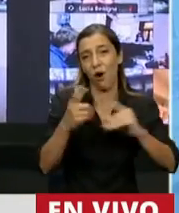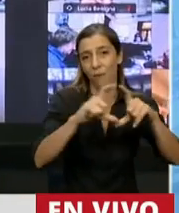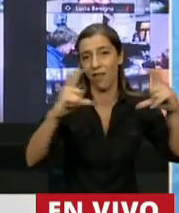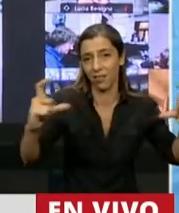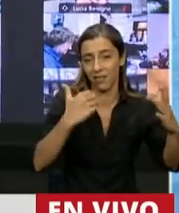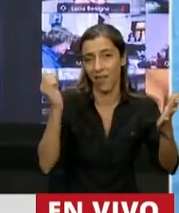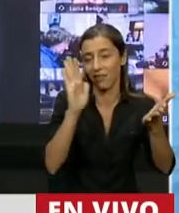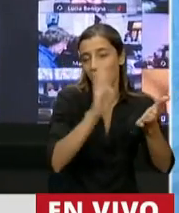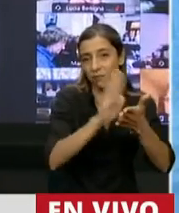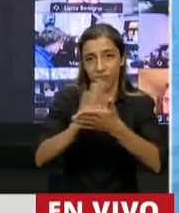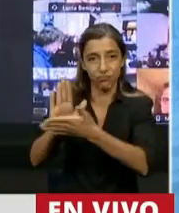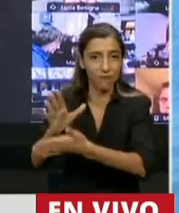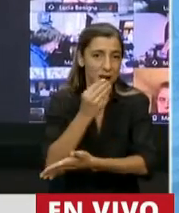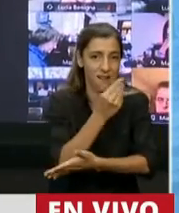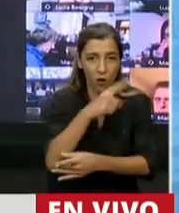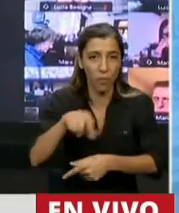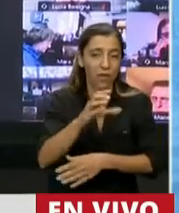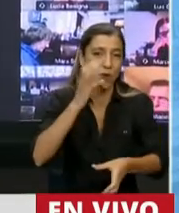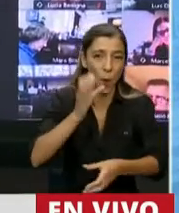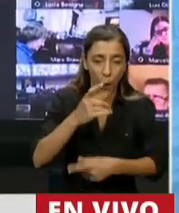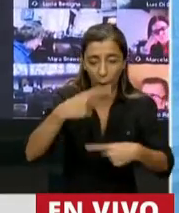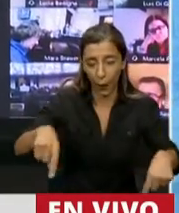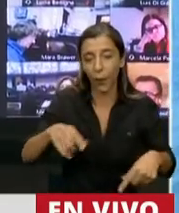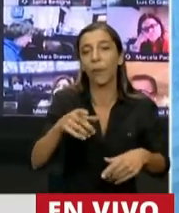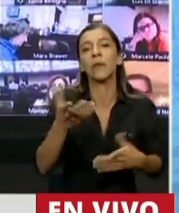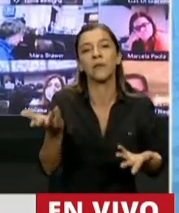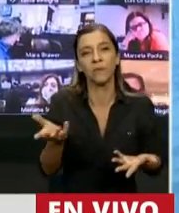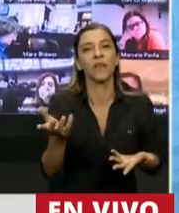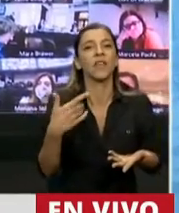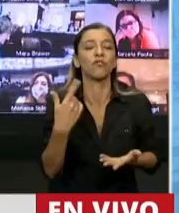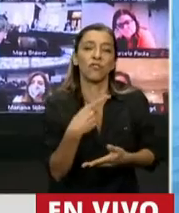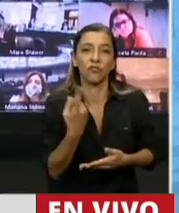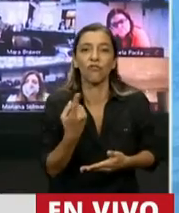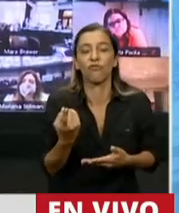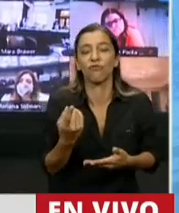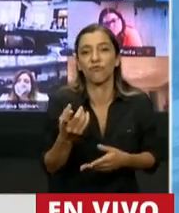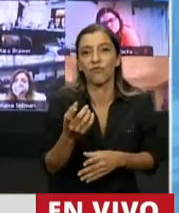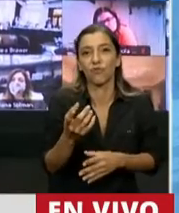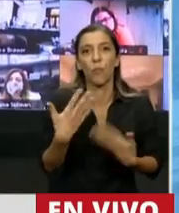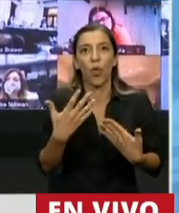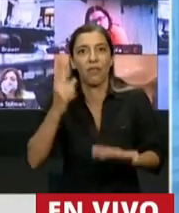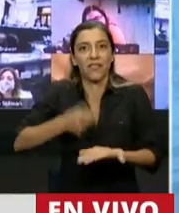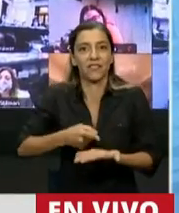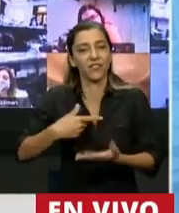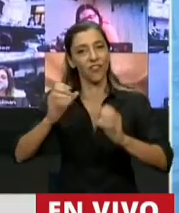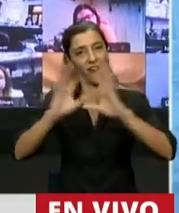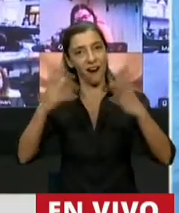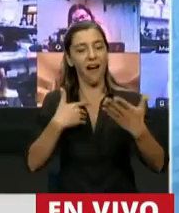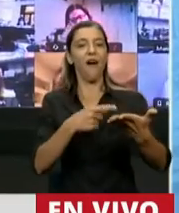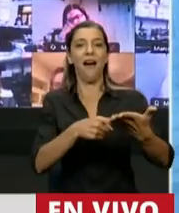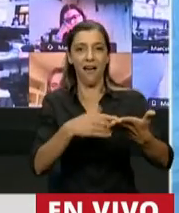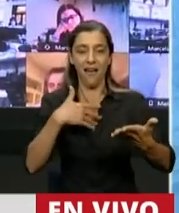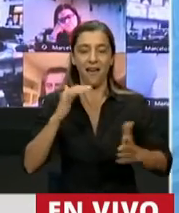poder elegir soberanamente nuestra alimentación y que es lo que queremos poner en nuestro plato, una ley que los